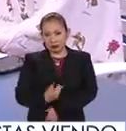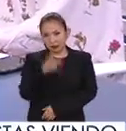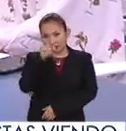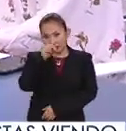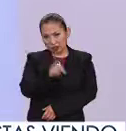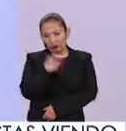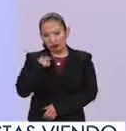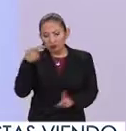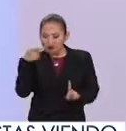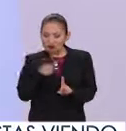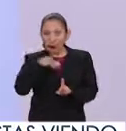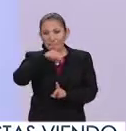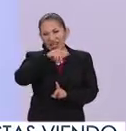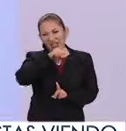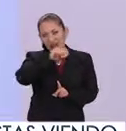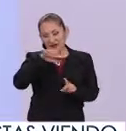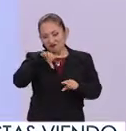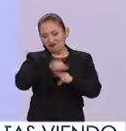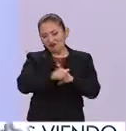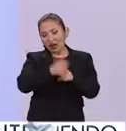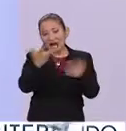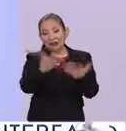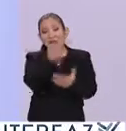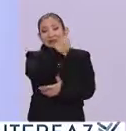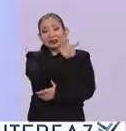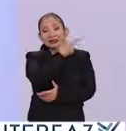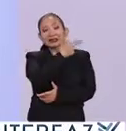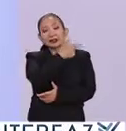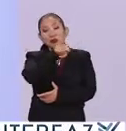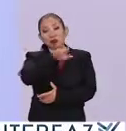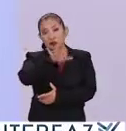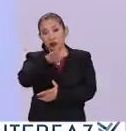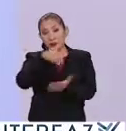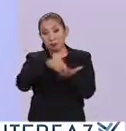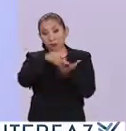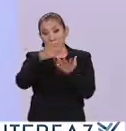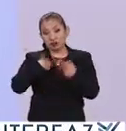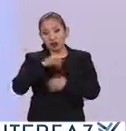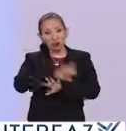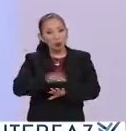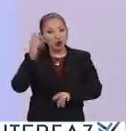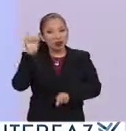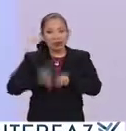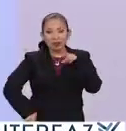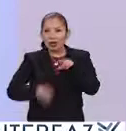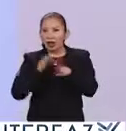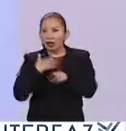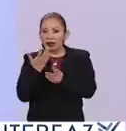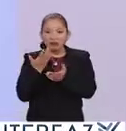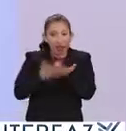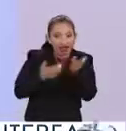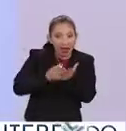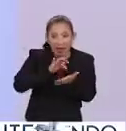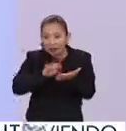Peña Nieto se estableció una meta de lograr que 7.5 millones de personas lograran salir de un grupo al rezado educativo.